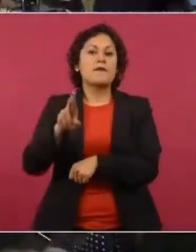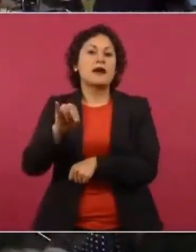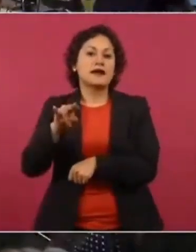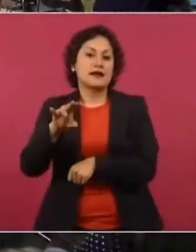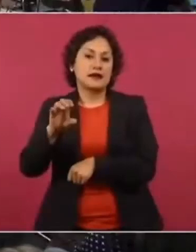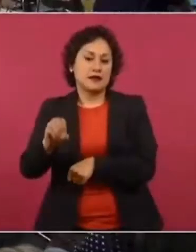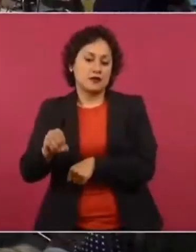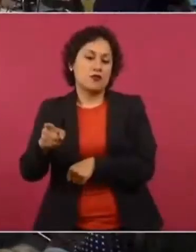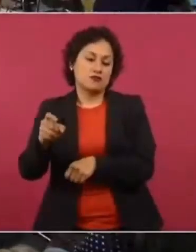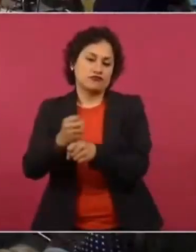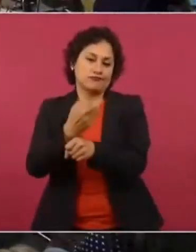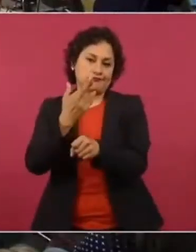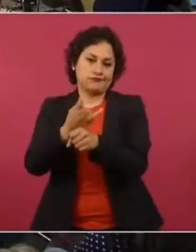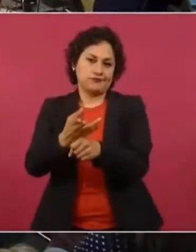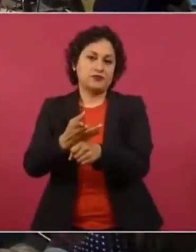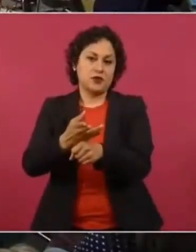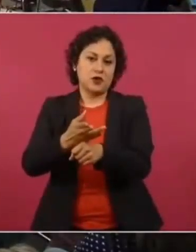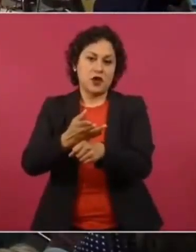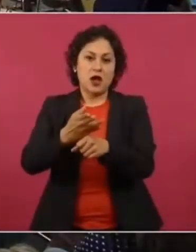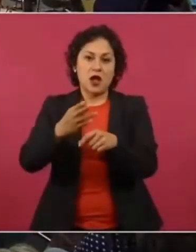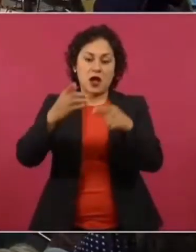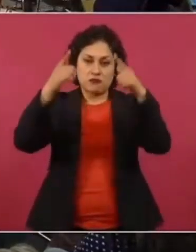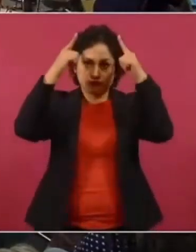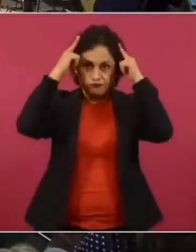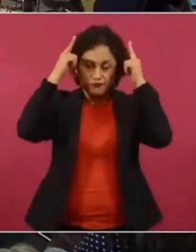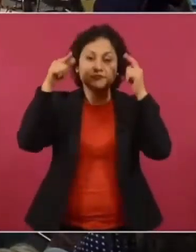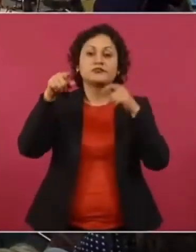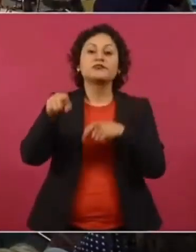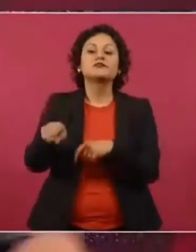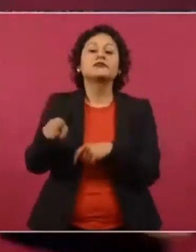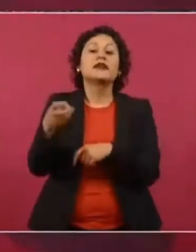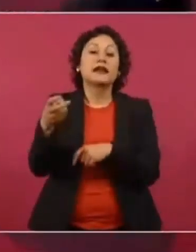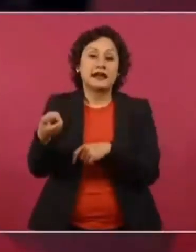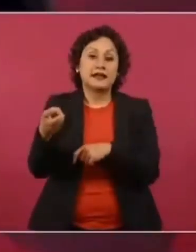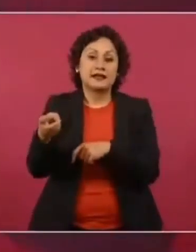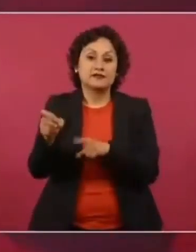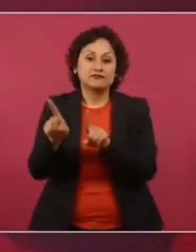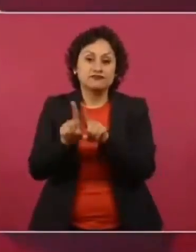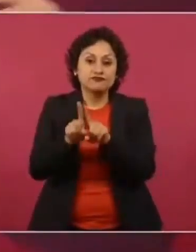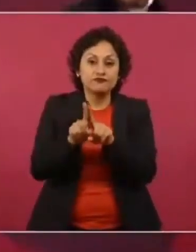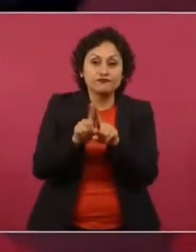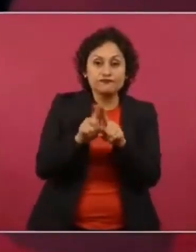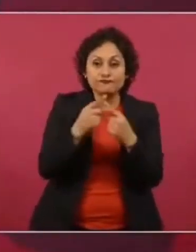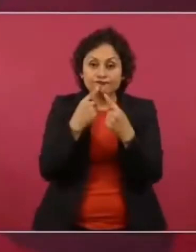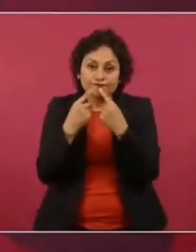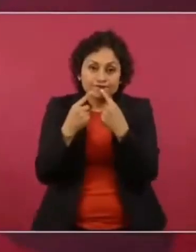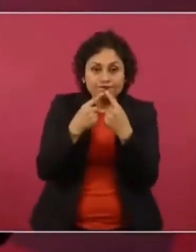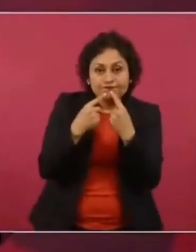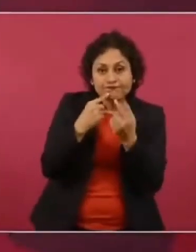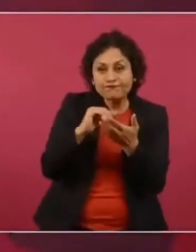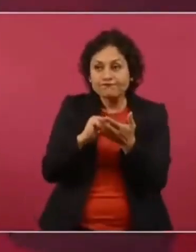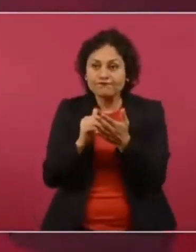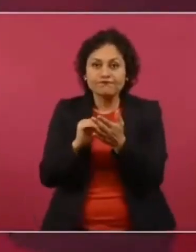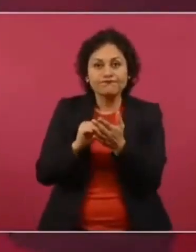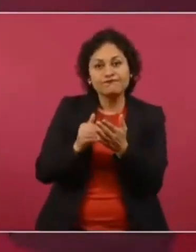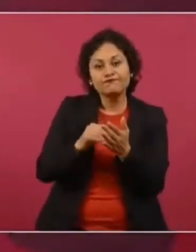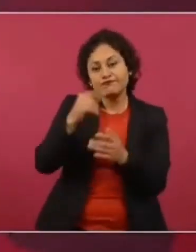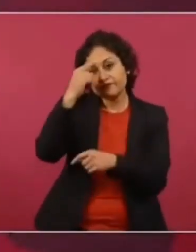planean asesinarlo para quedarse con la herencia de este exfuncionario.